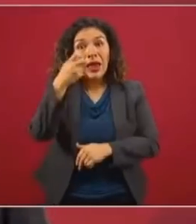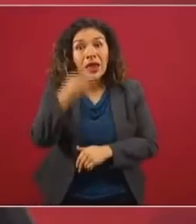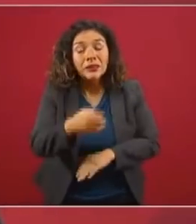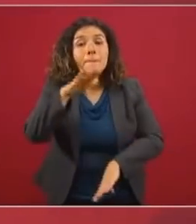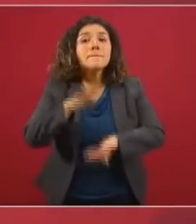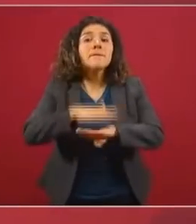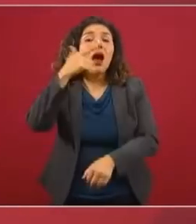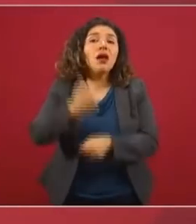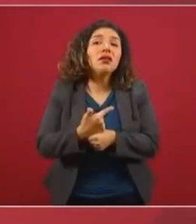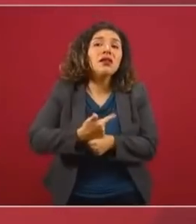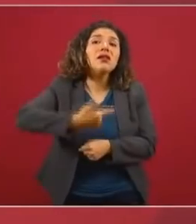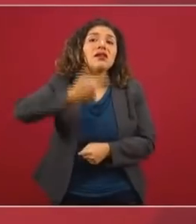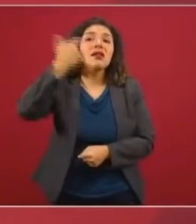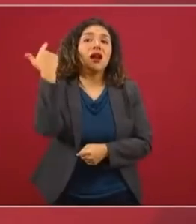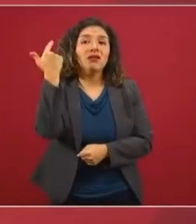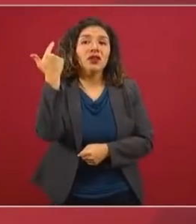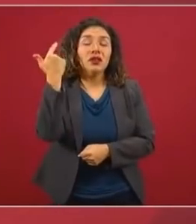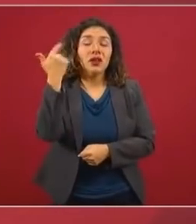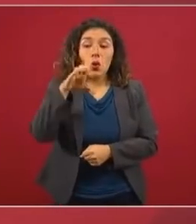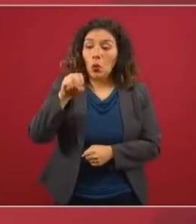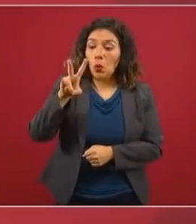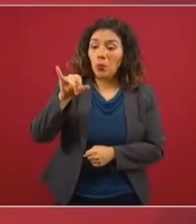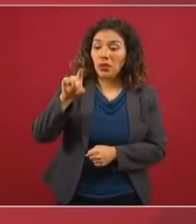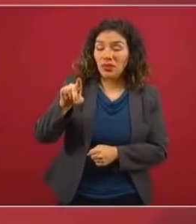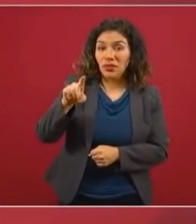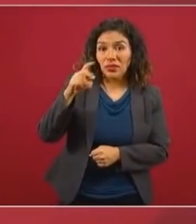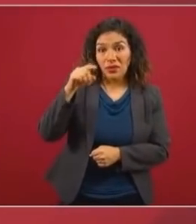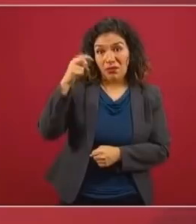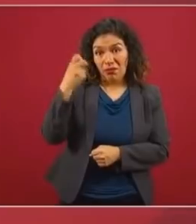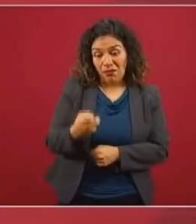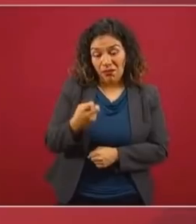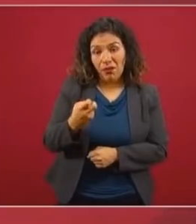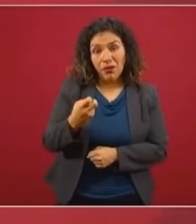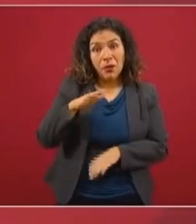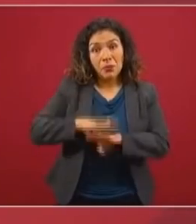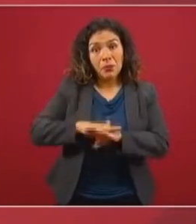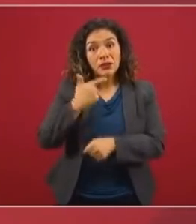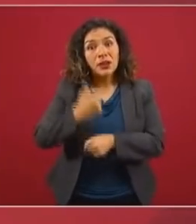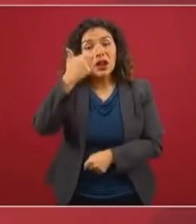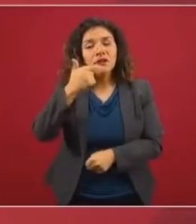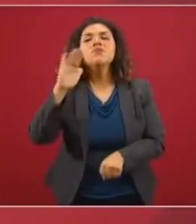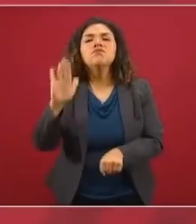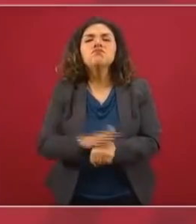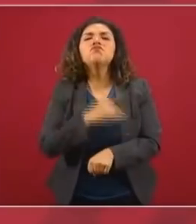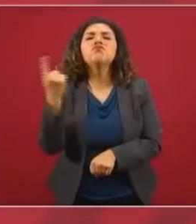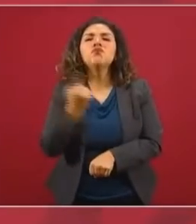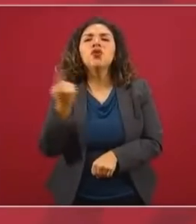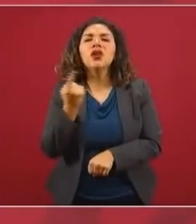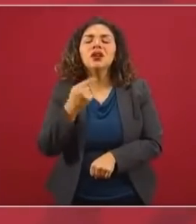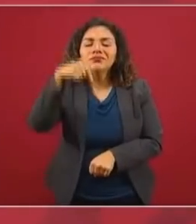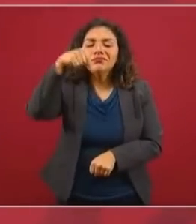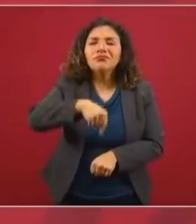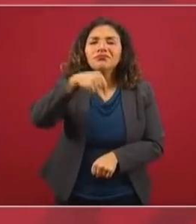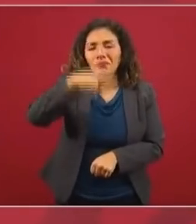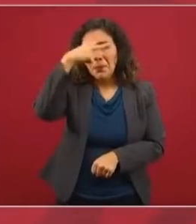más el COVID porque se padecen